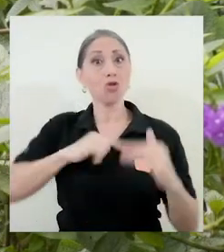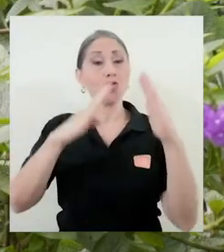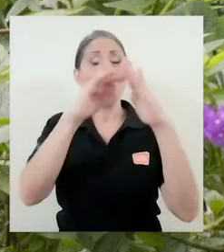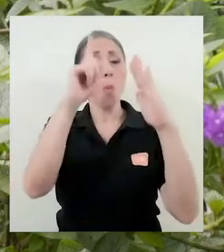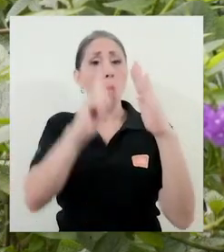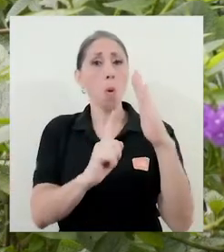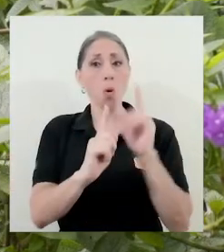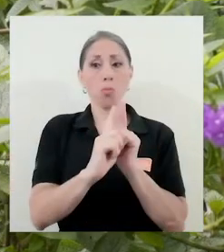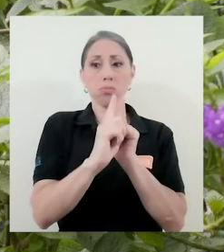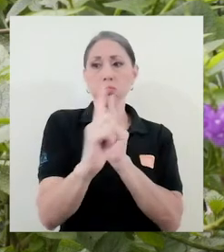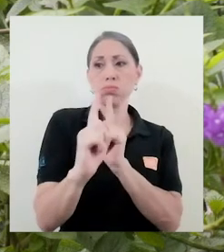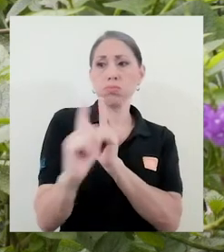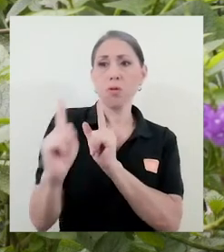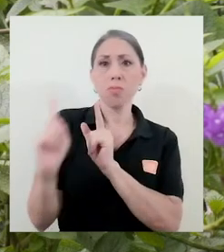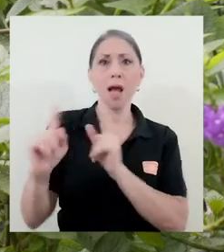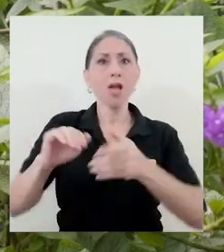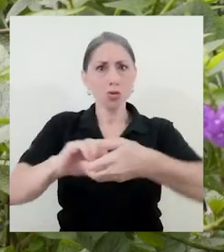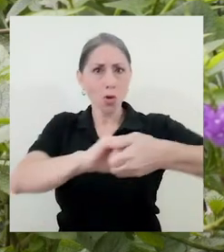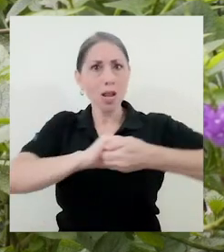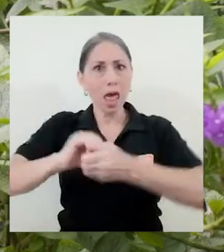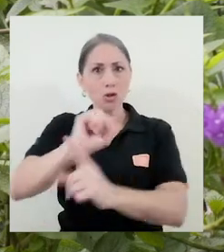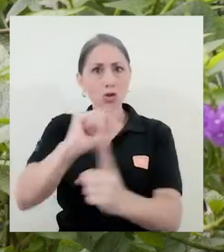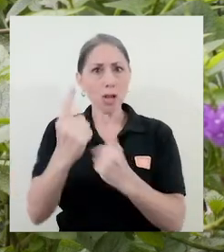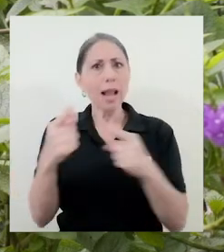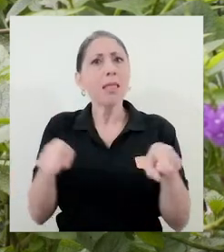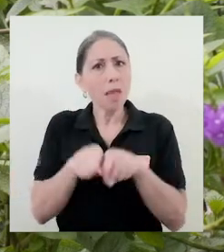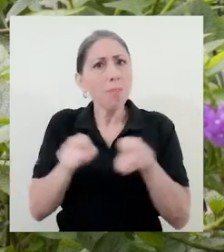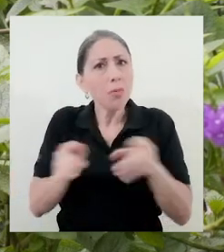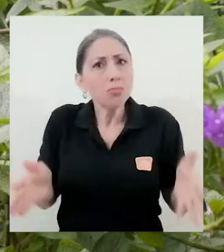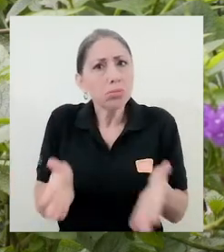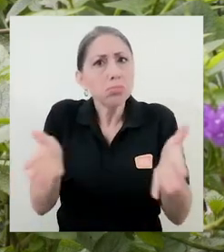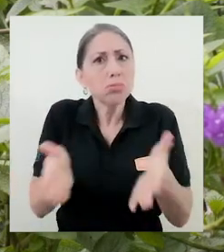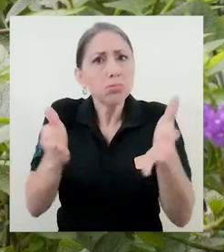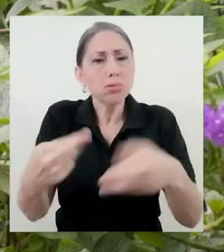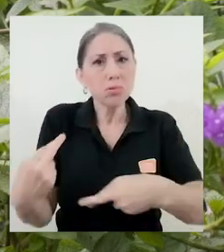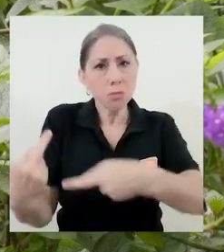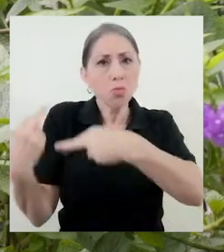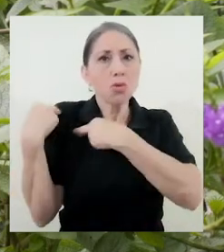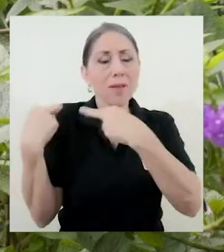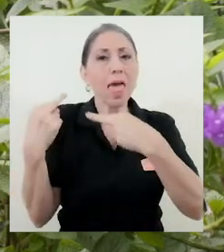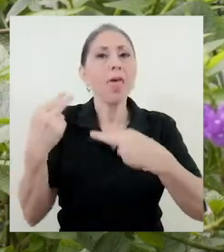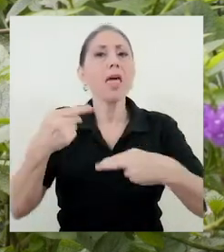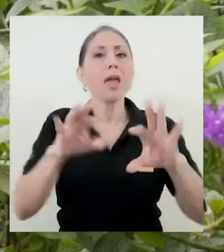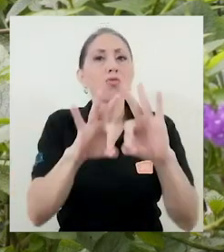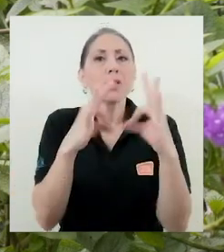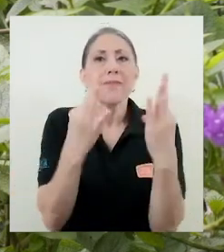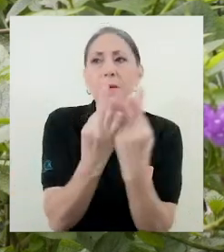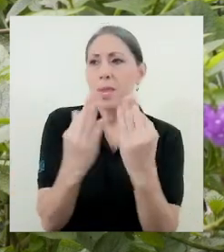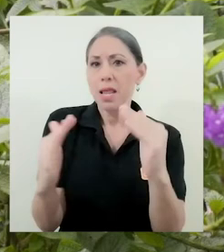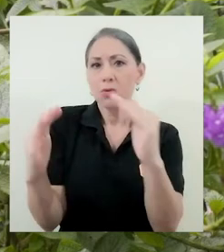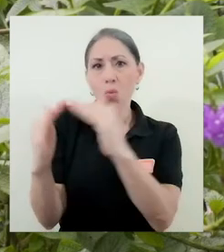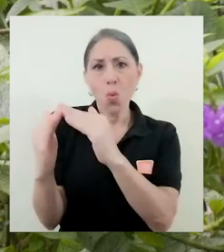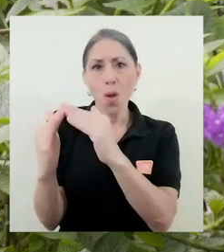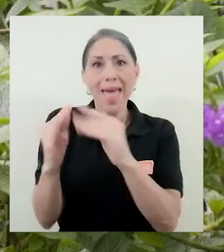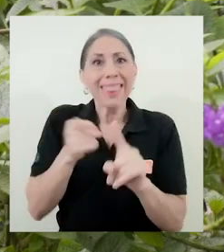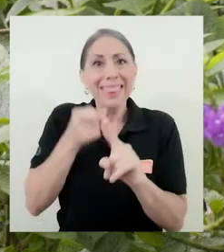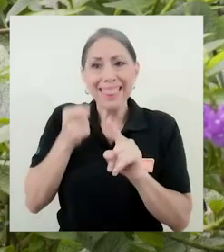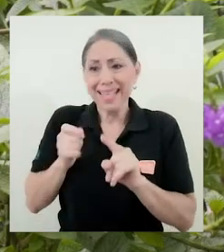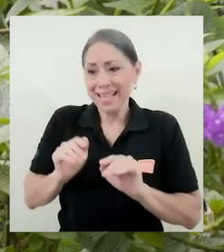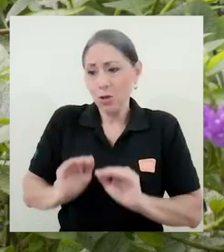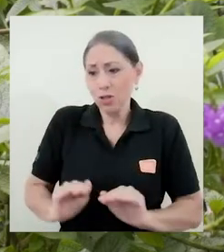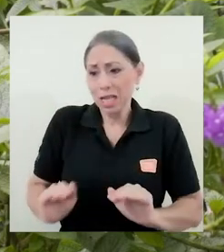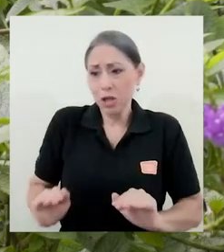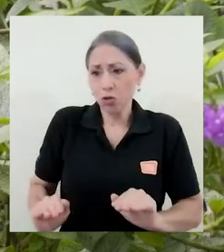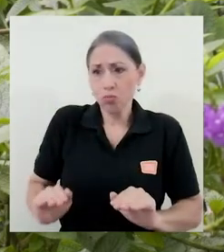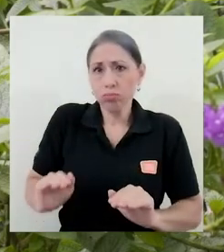manera de solidaridad social, cultivemos esa responsabilidad en nuestros hogares, en nuestras familias, para que desde los más